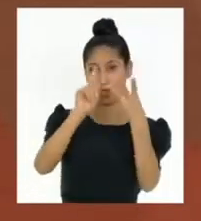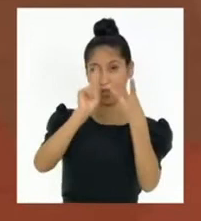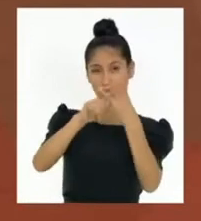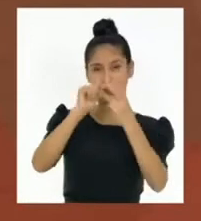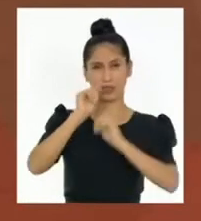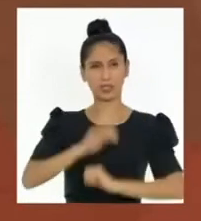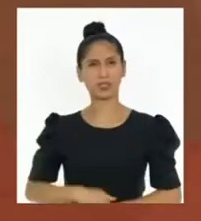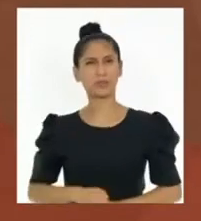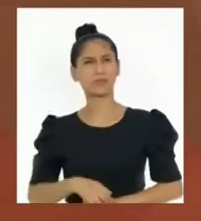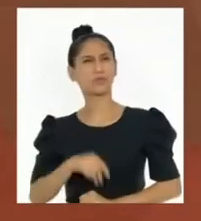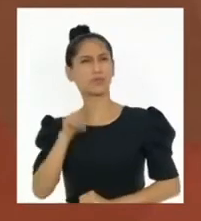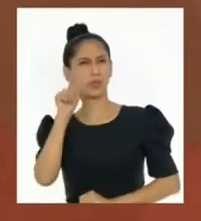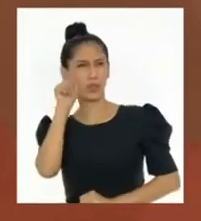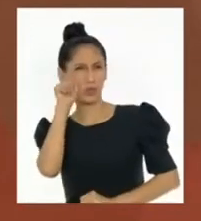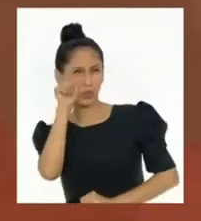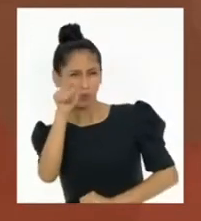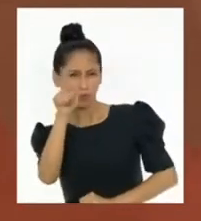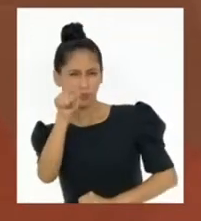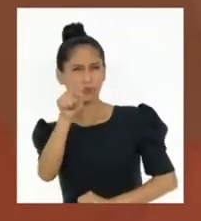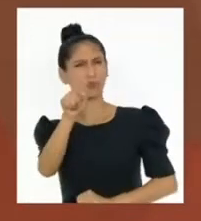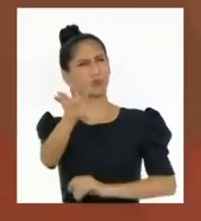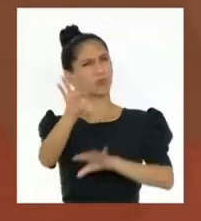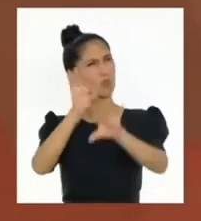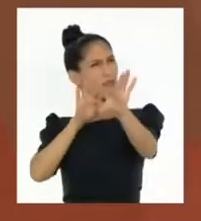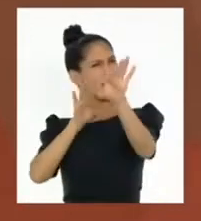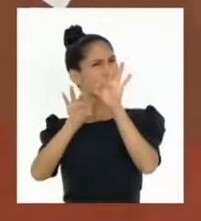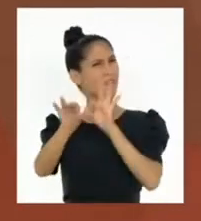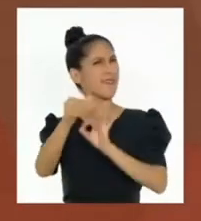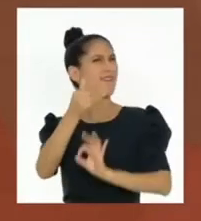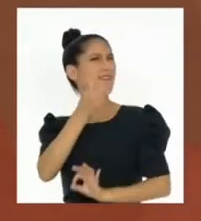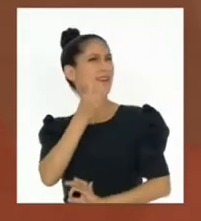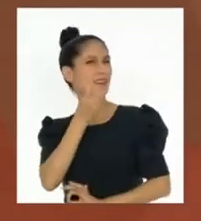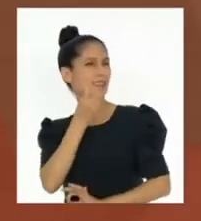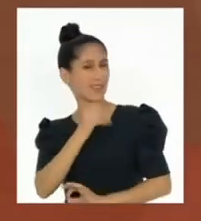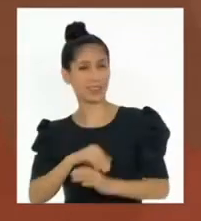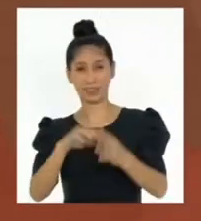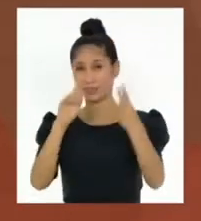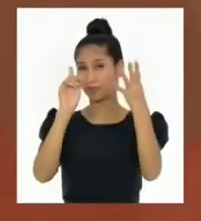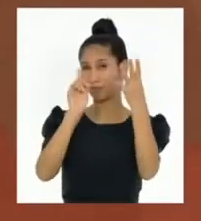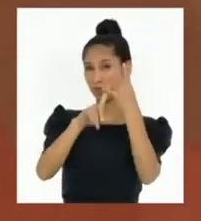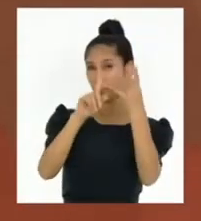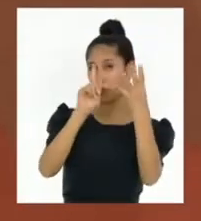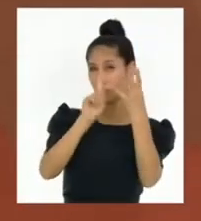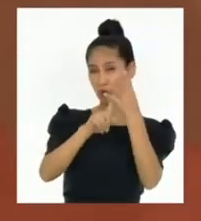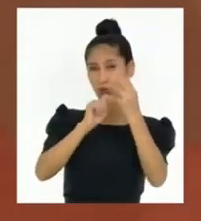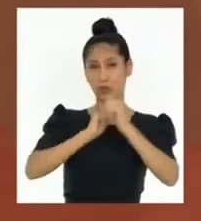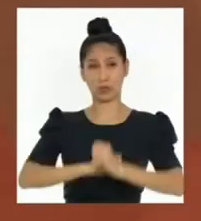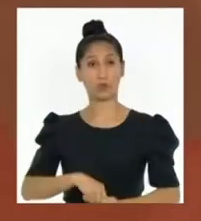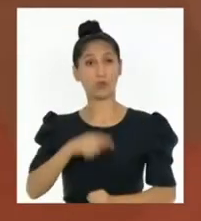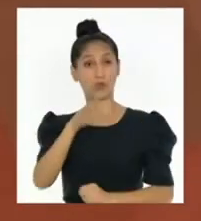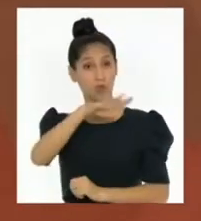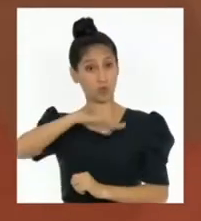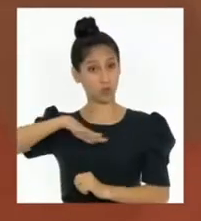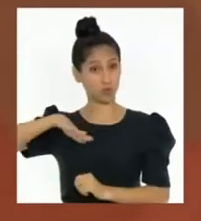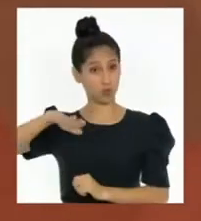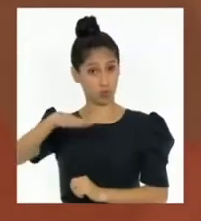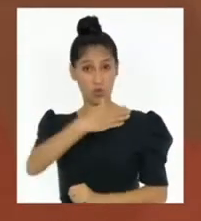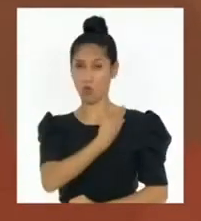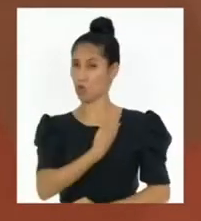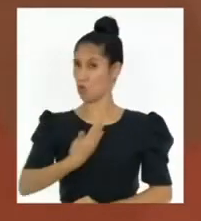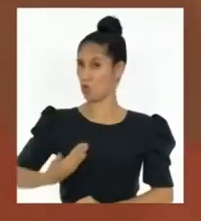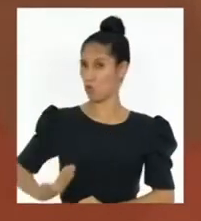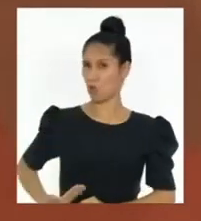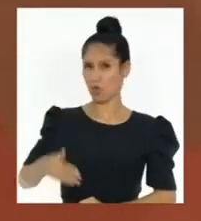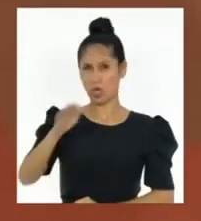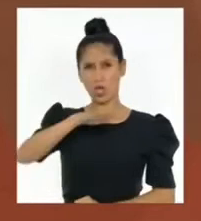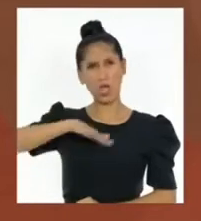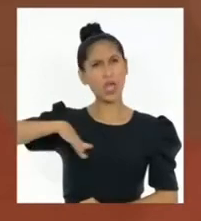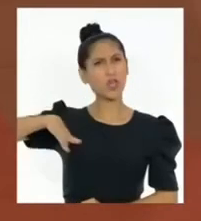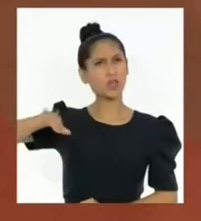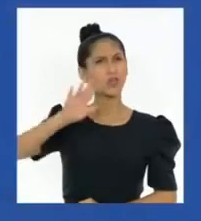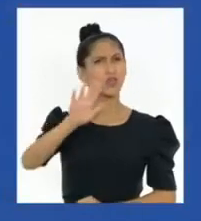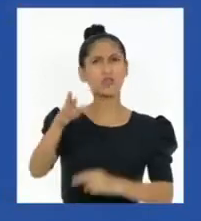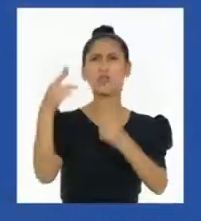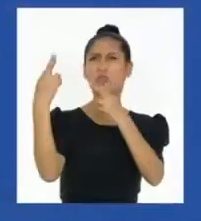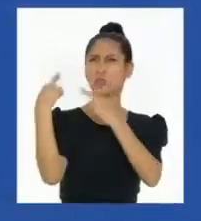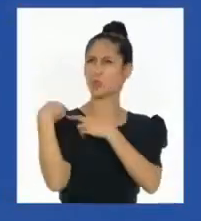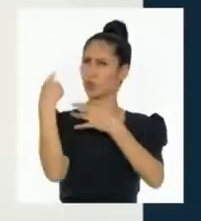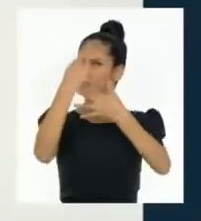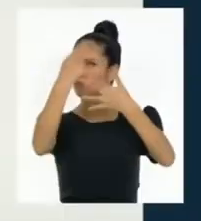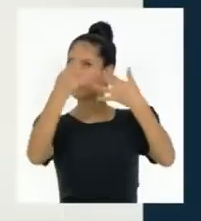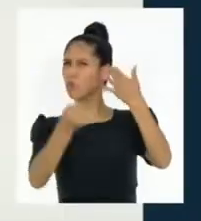en el proceso electoral 2021? Cuatro, ¿cuáles son las funciones de las autoridades que elegimos en el proceso electoral 2021?